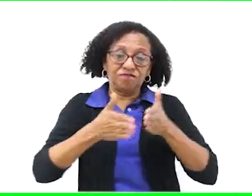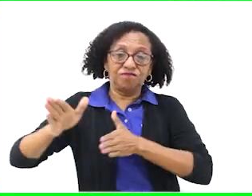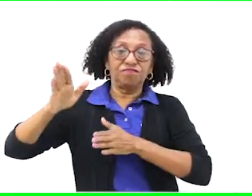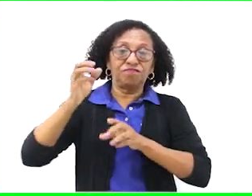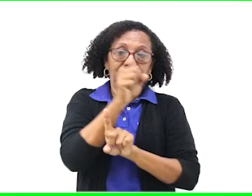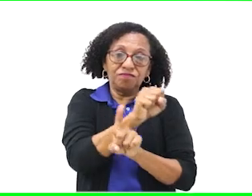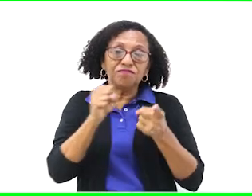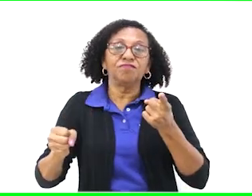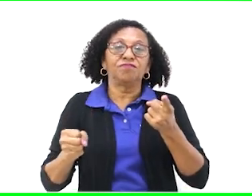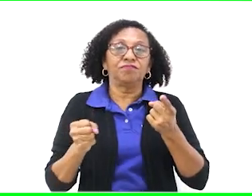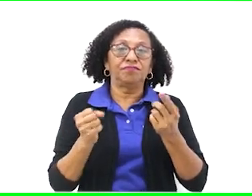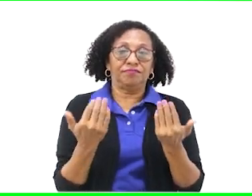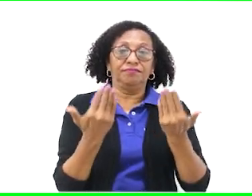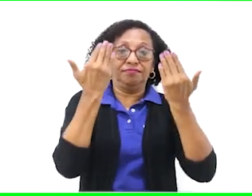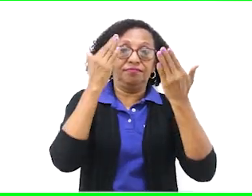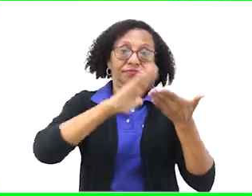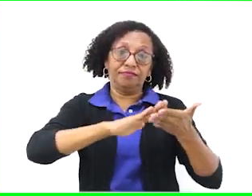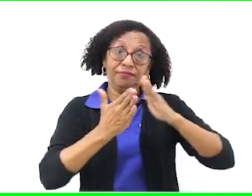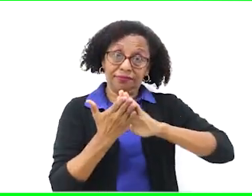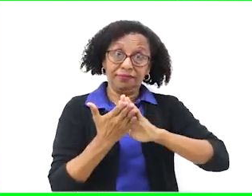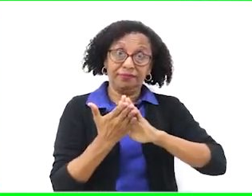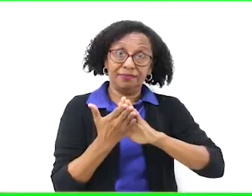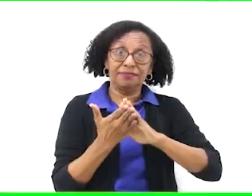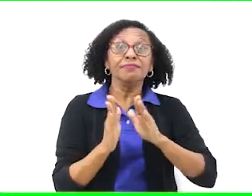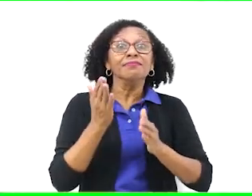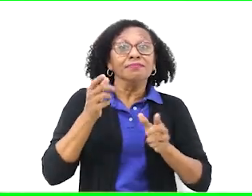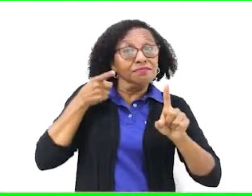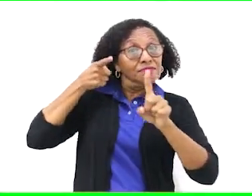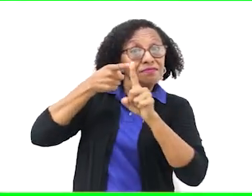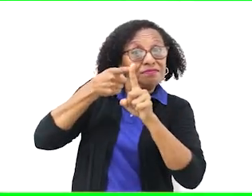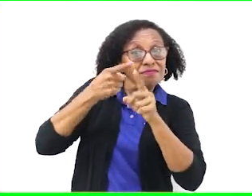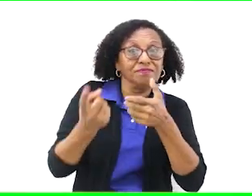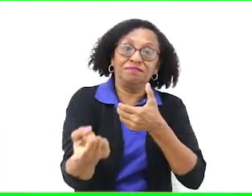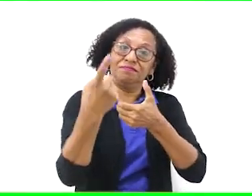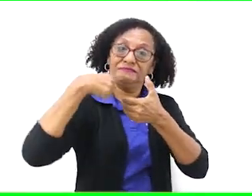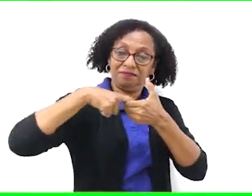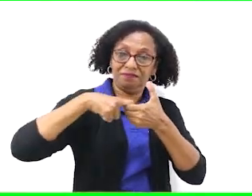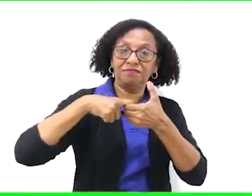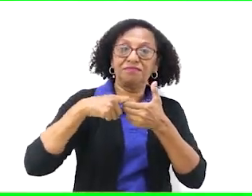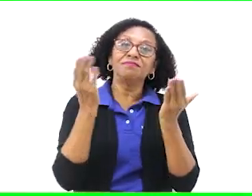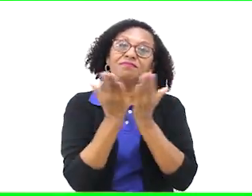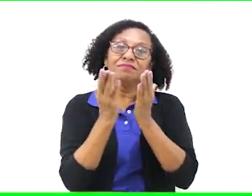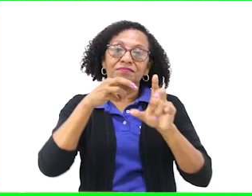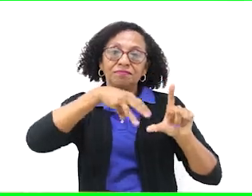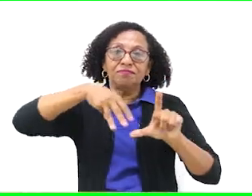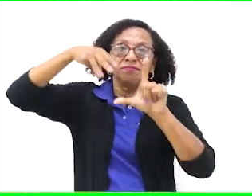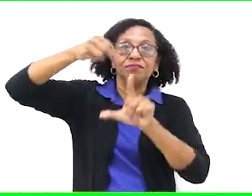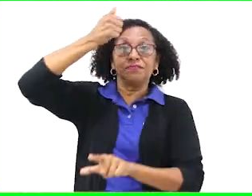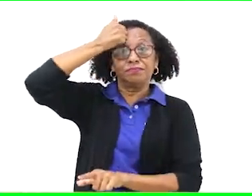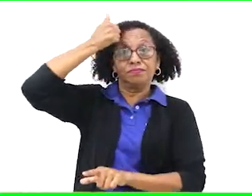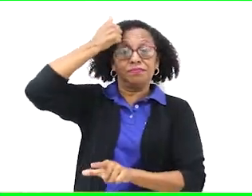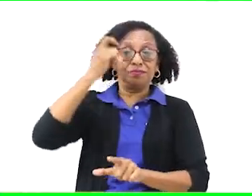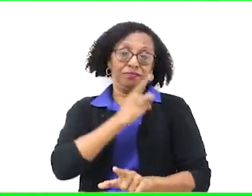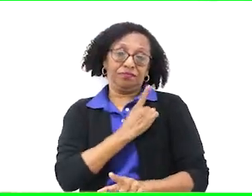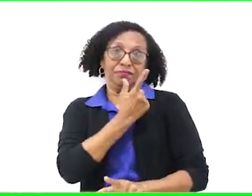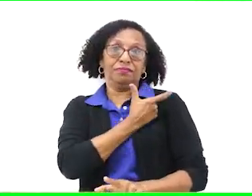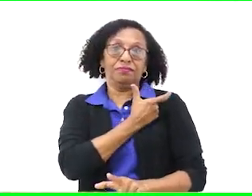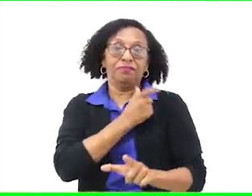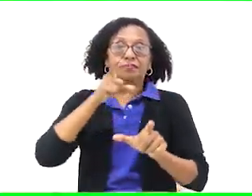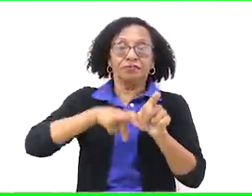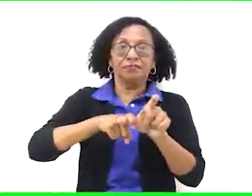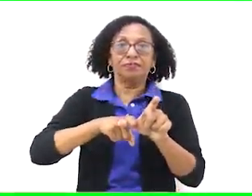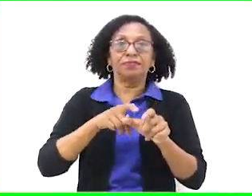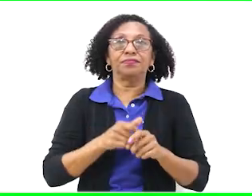desarrollo de la sociedad y al bienestar de las comunidades? Si este es tu propósito, no dudes en estudiar la maestría en pedagogía en la